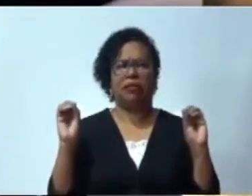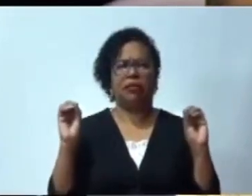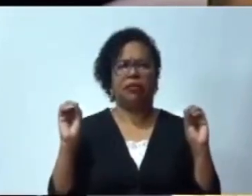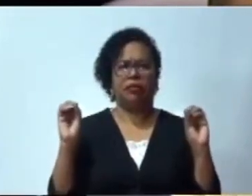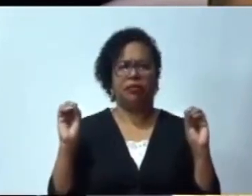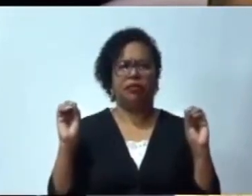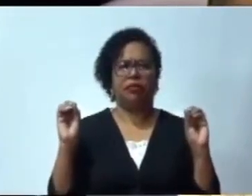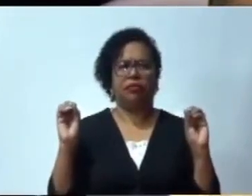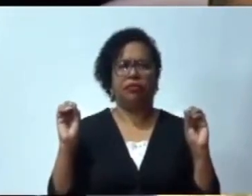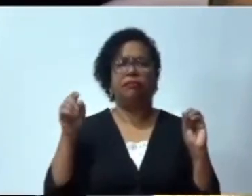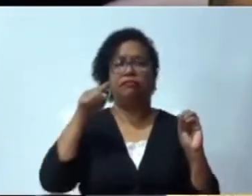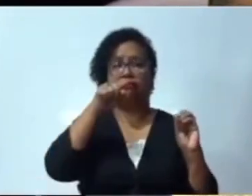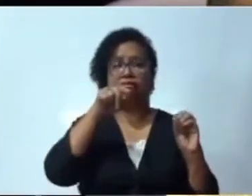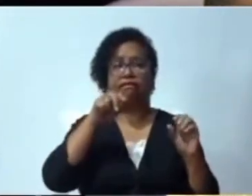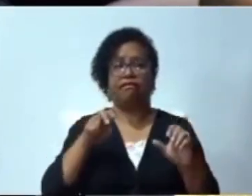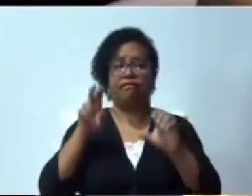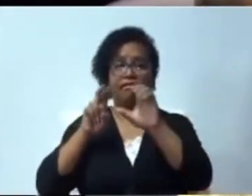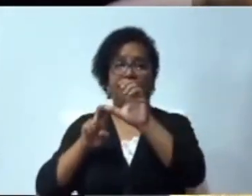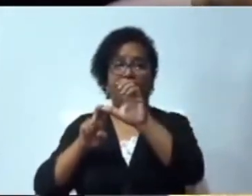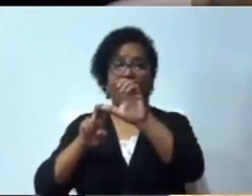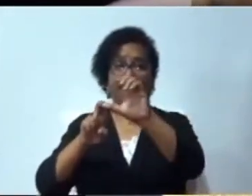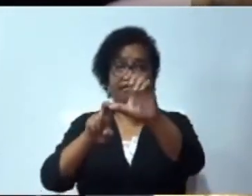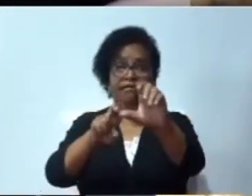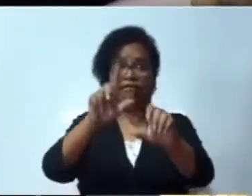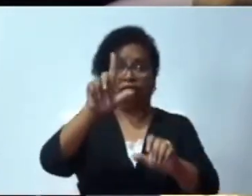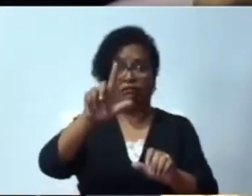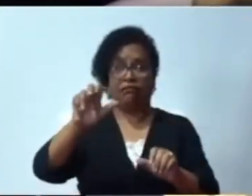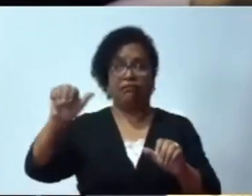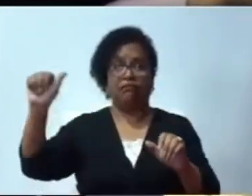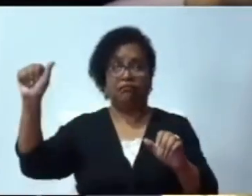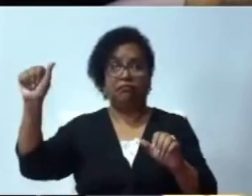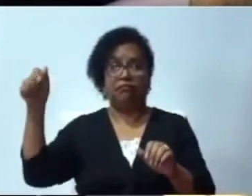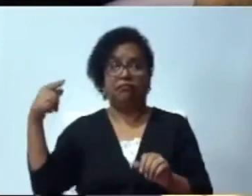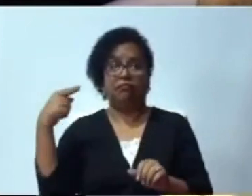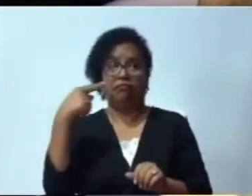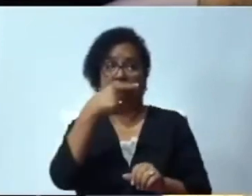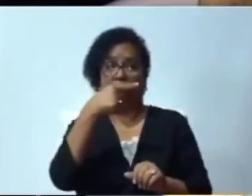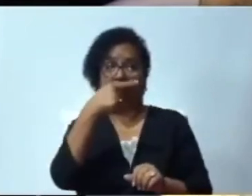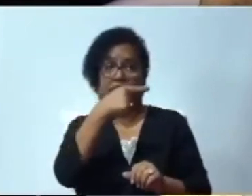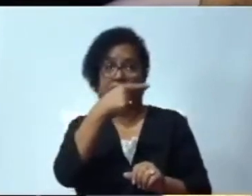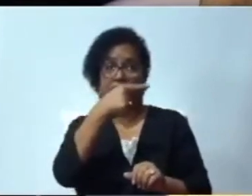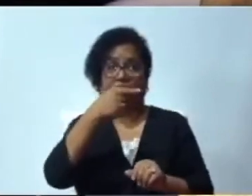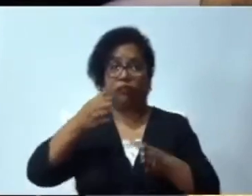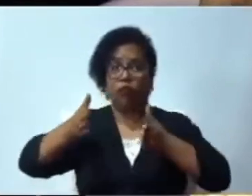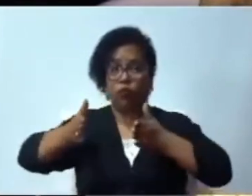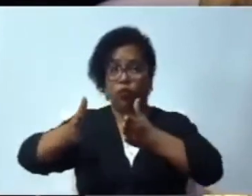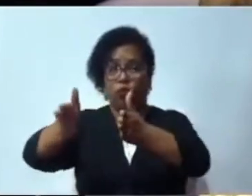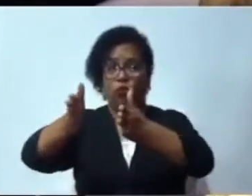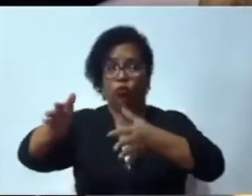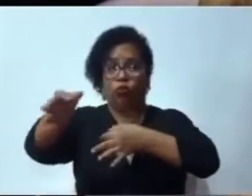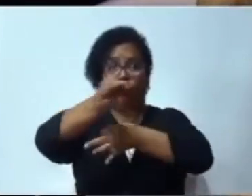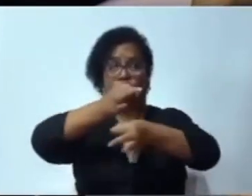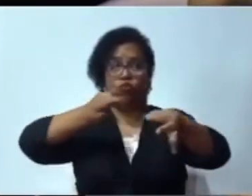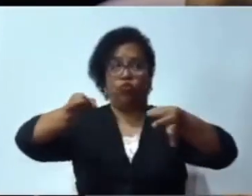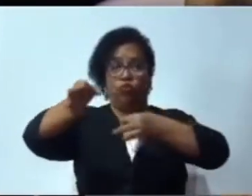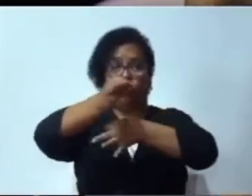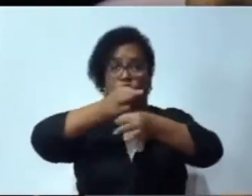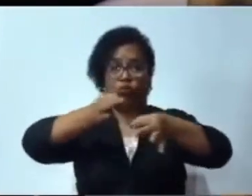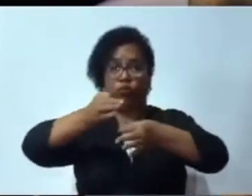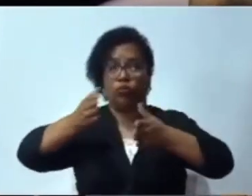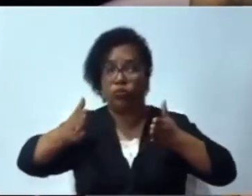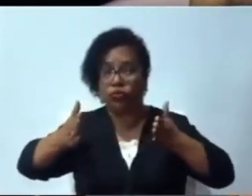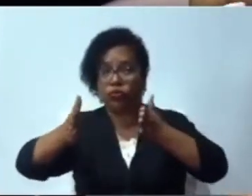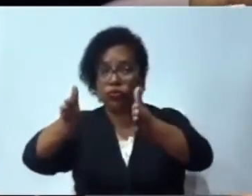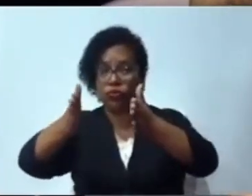la conducción del Telesférico, la circunstancia de San Francisco de Macariz, con la conducción de la